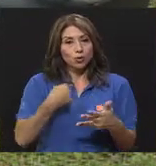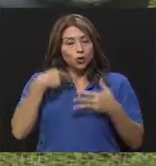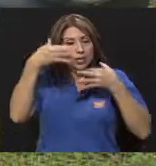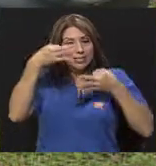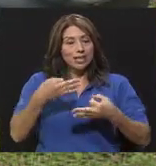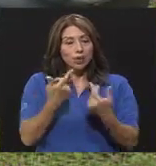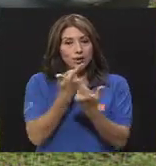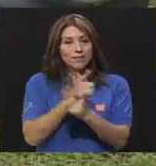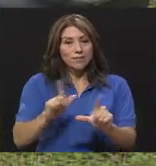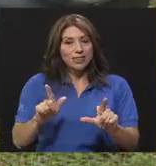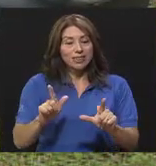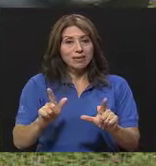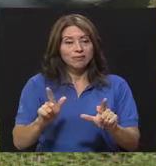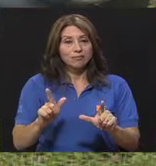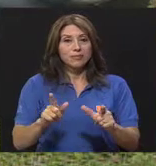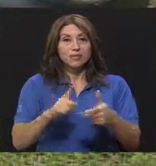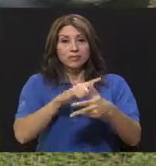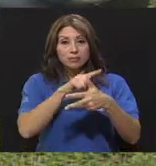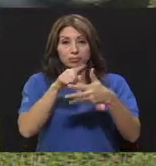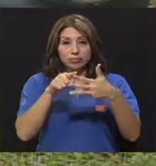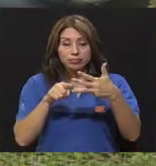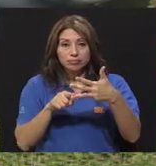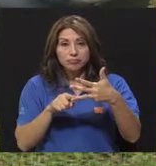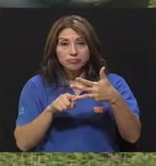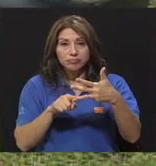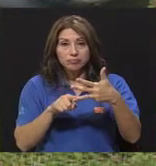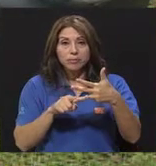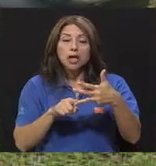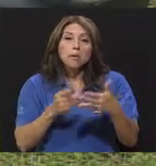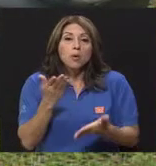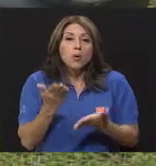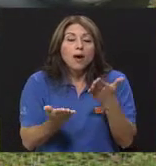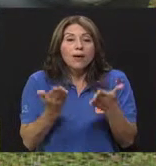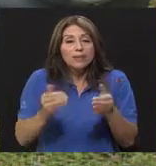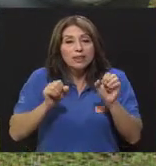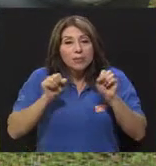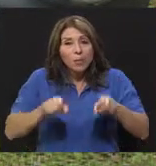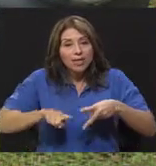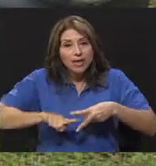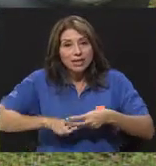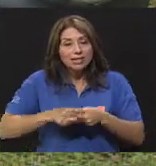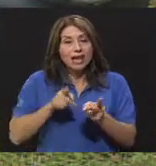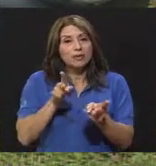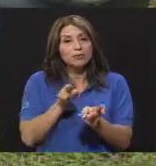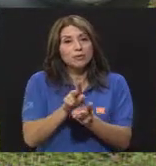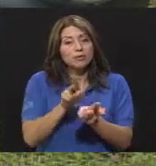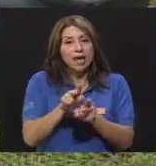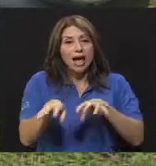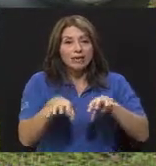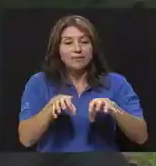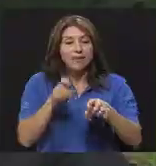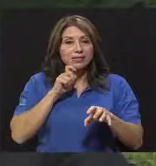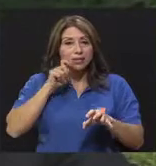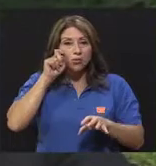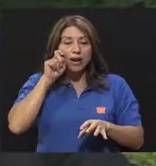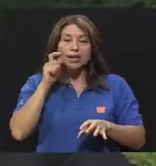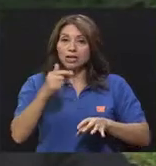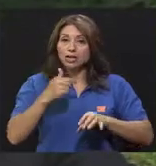esas cuatro cosas juntas, muy probablemente pueda iniciar la actividad sexual y voy a hacerlo responsablemente.